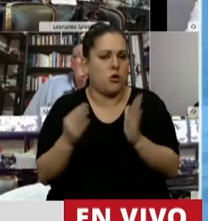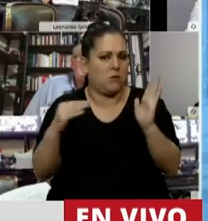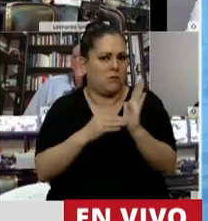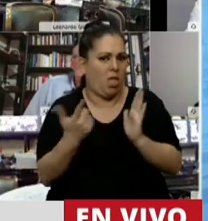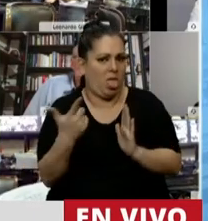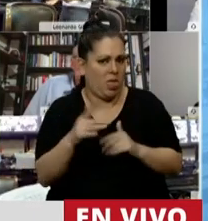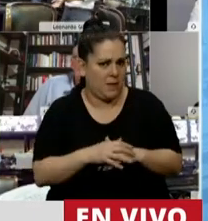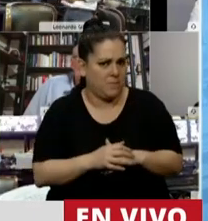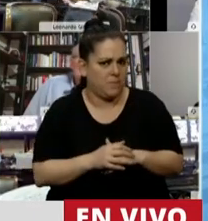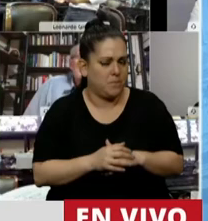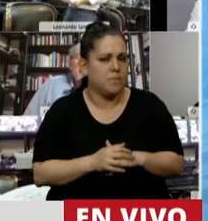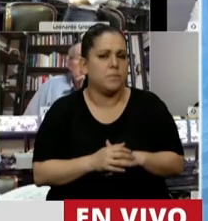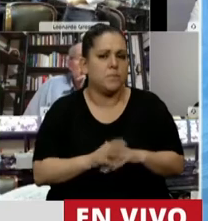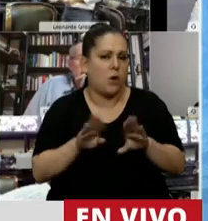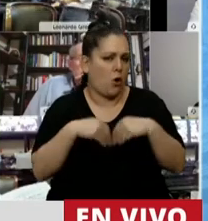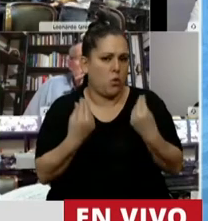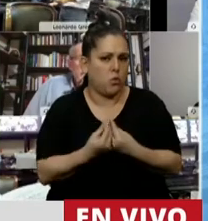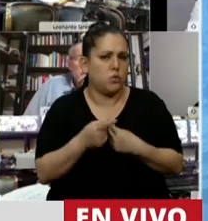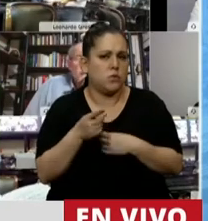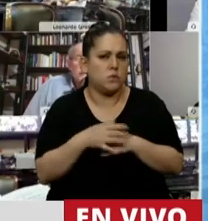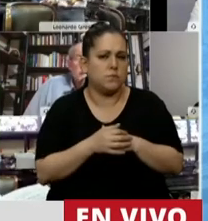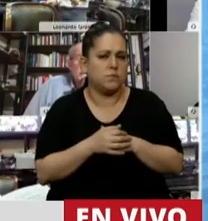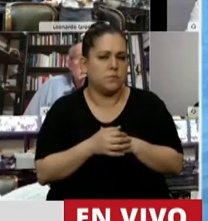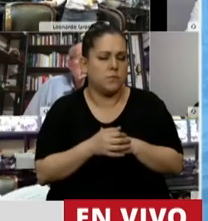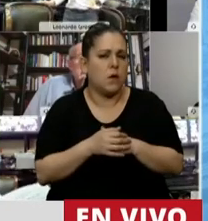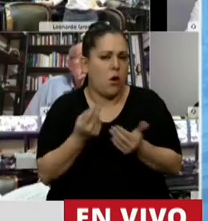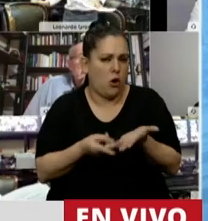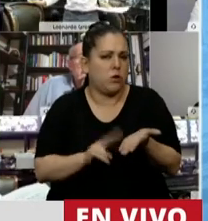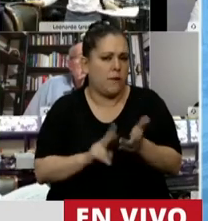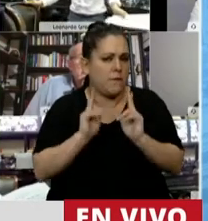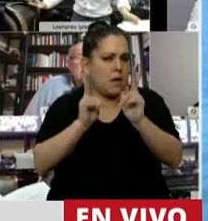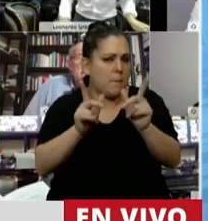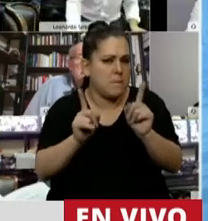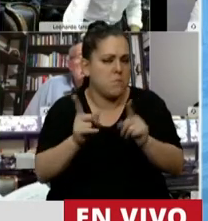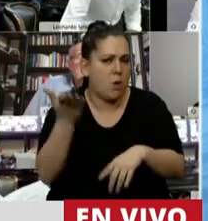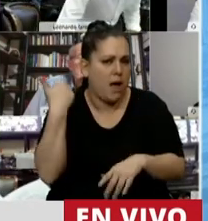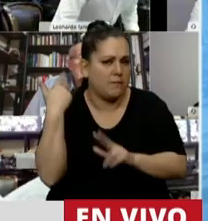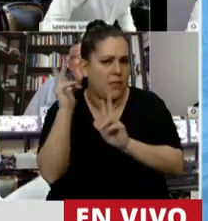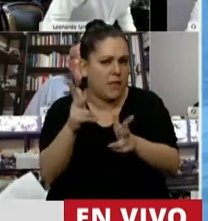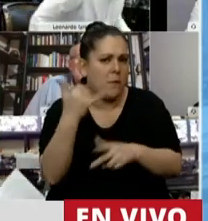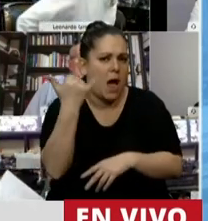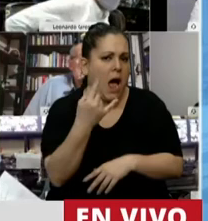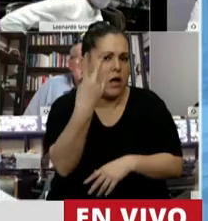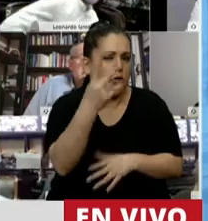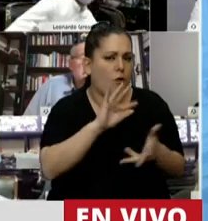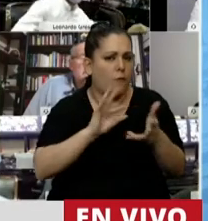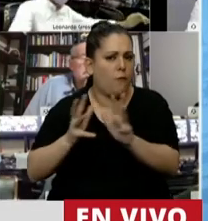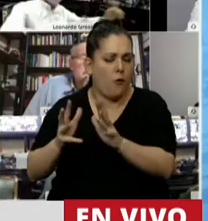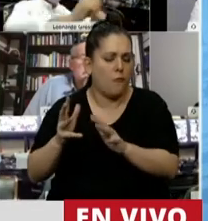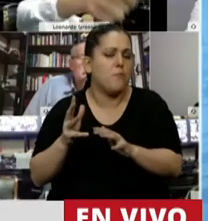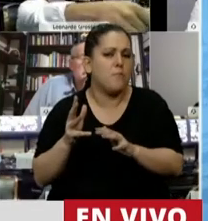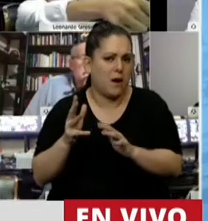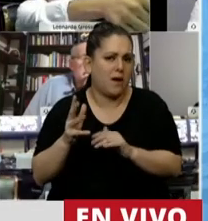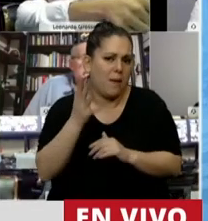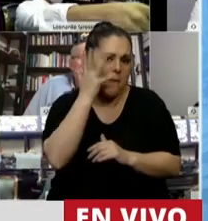permite. En sí, el incisionismo avance una vez más, como ya lo dijimos, por dos caminos que le gusta mucho